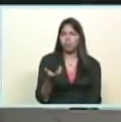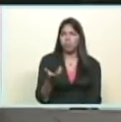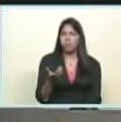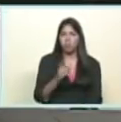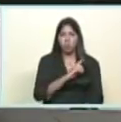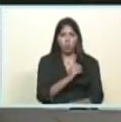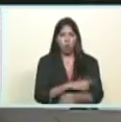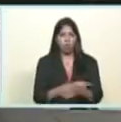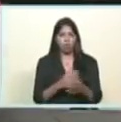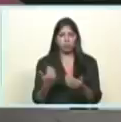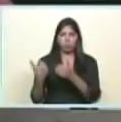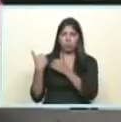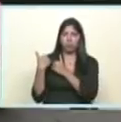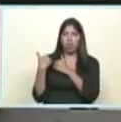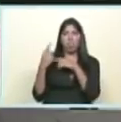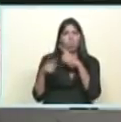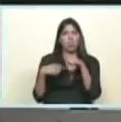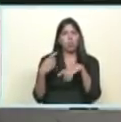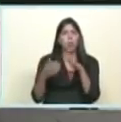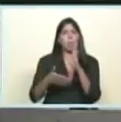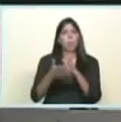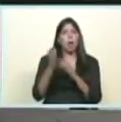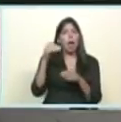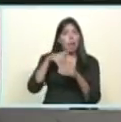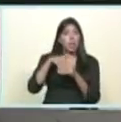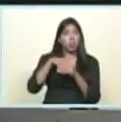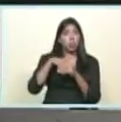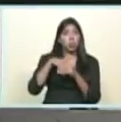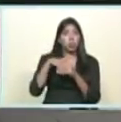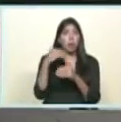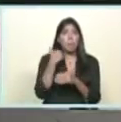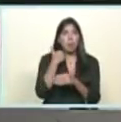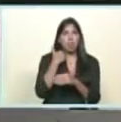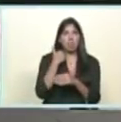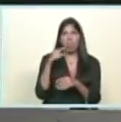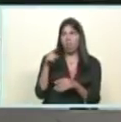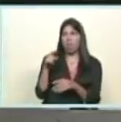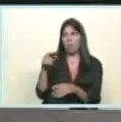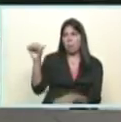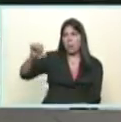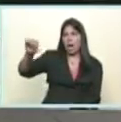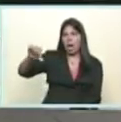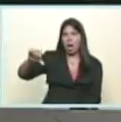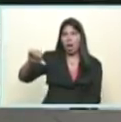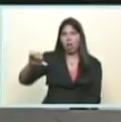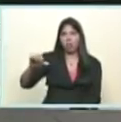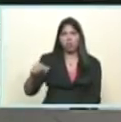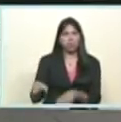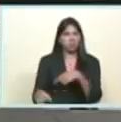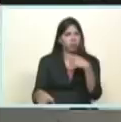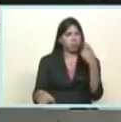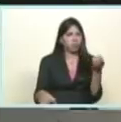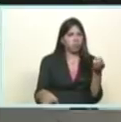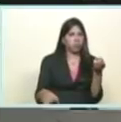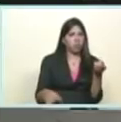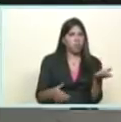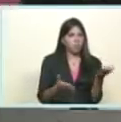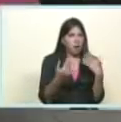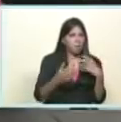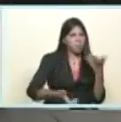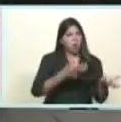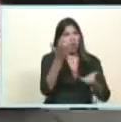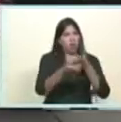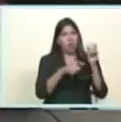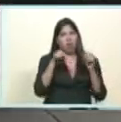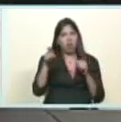Estado para un día decir vamos a elecciones cuando pierde cantar fraude otro día decir nos retiramos y llamamos a sabotear el